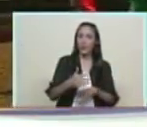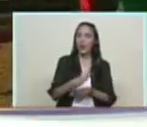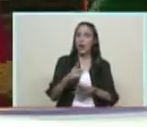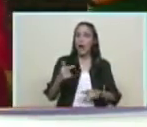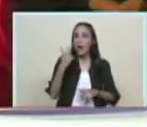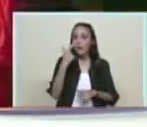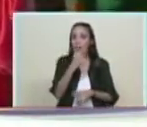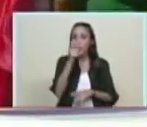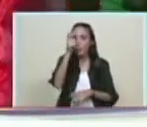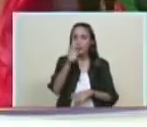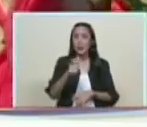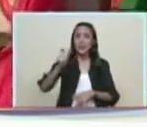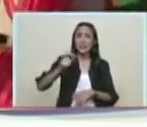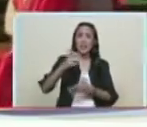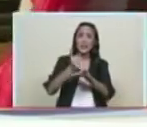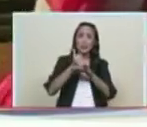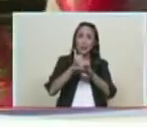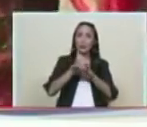un lado y que no nos interese